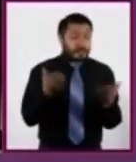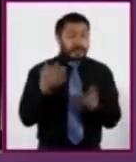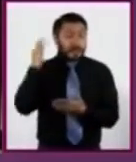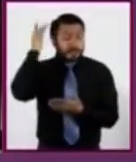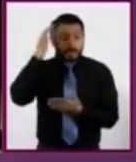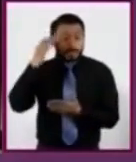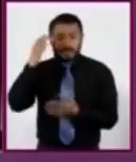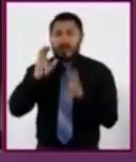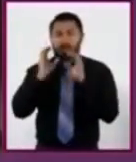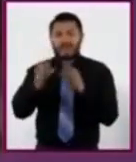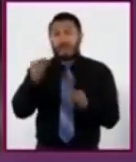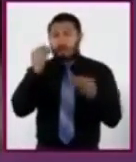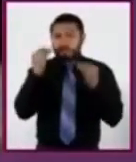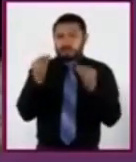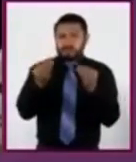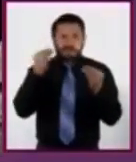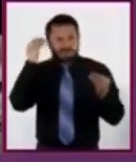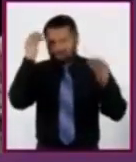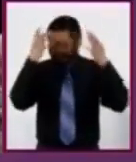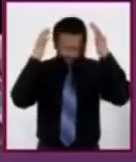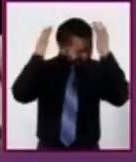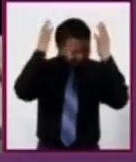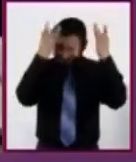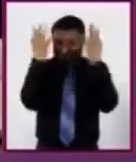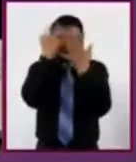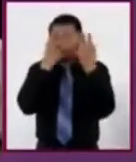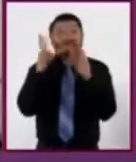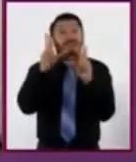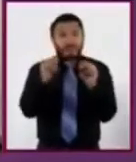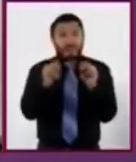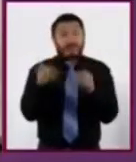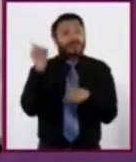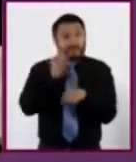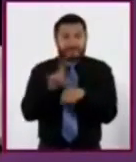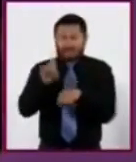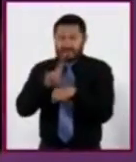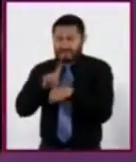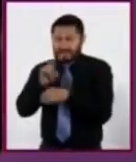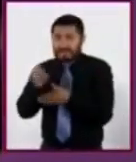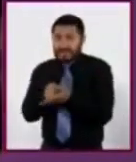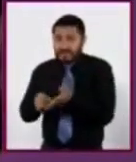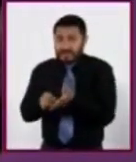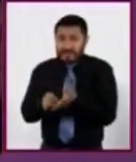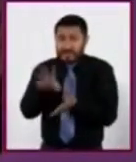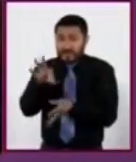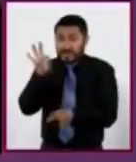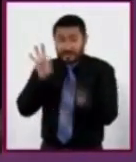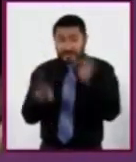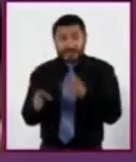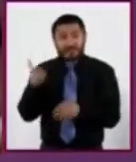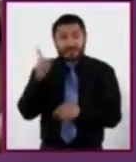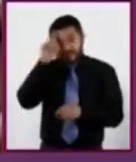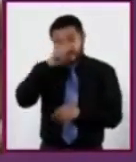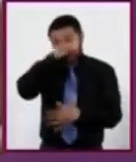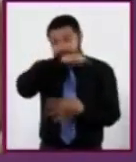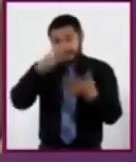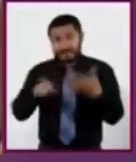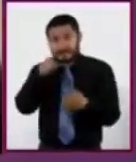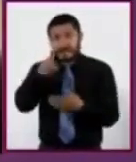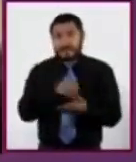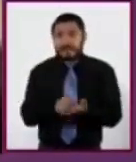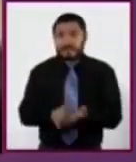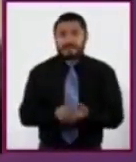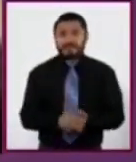y saturarte de información. Todos los días elegimos. Aquí te damos seis consejos para tomar decisiones.